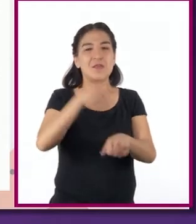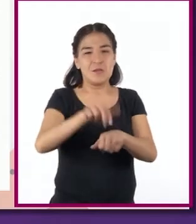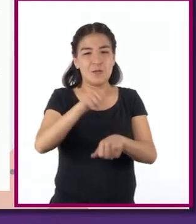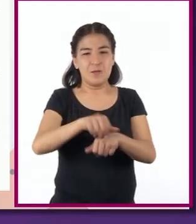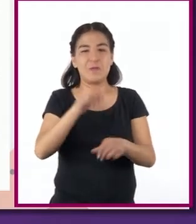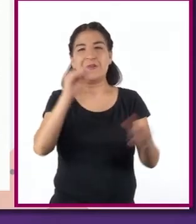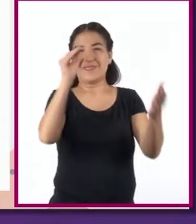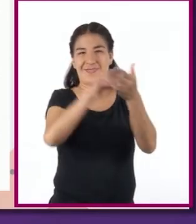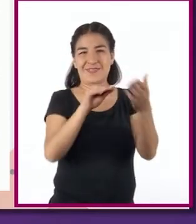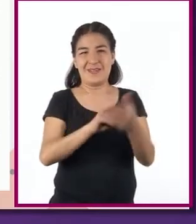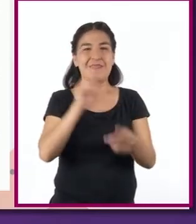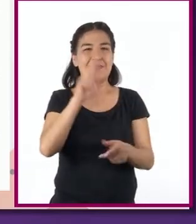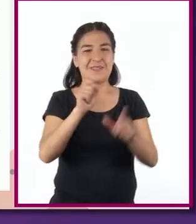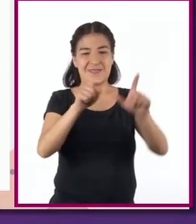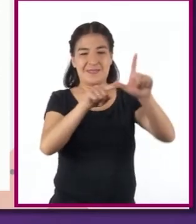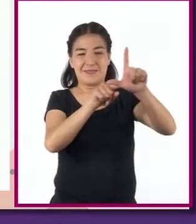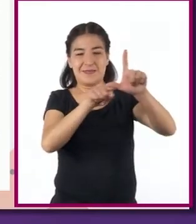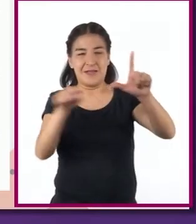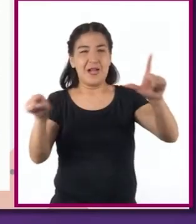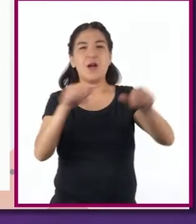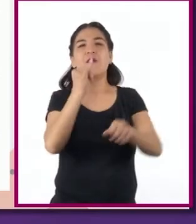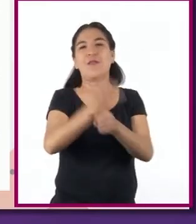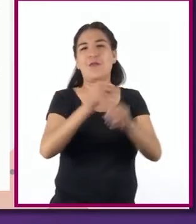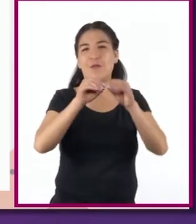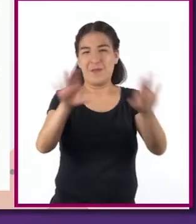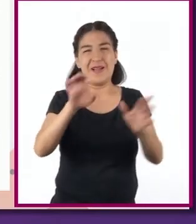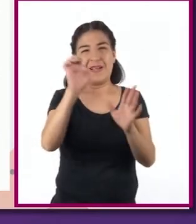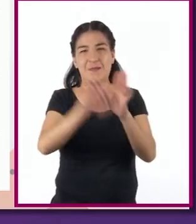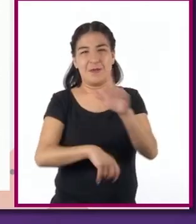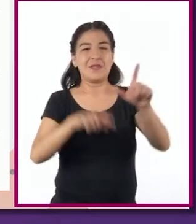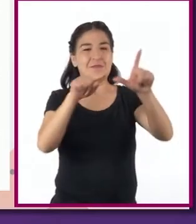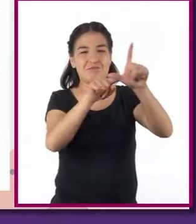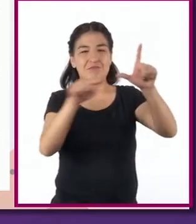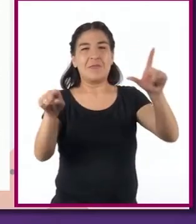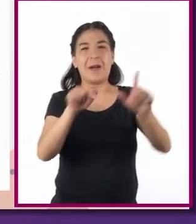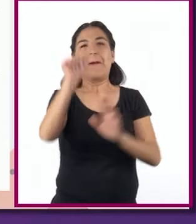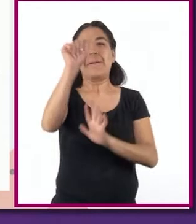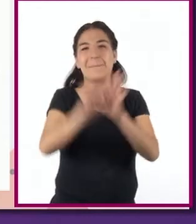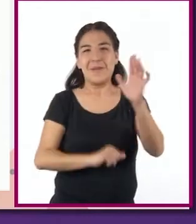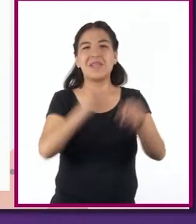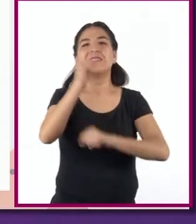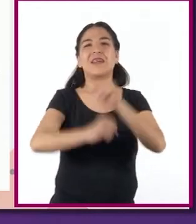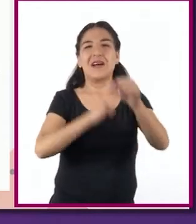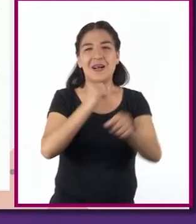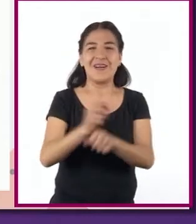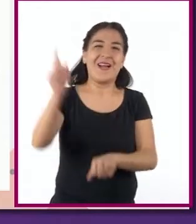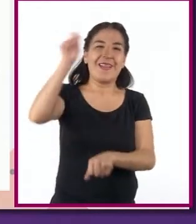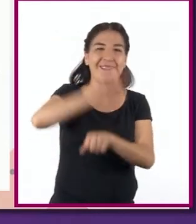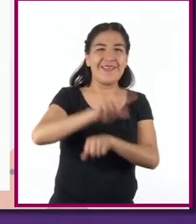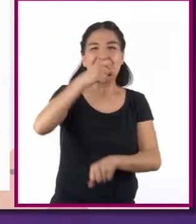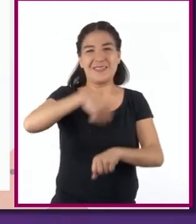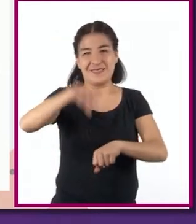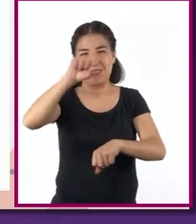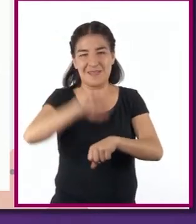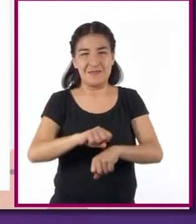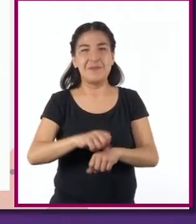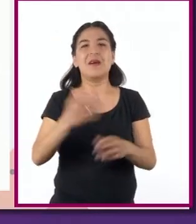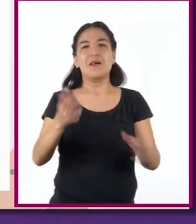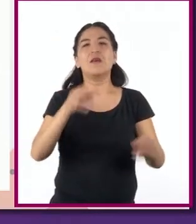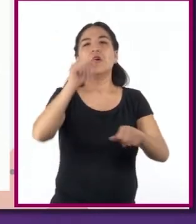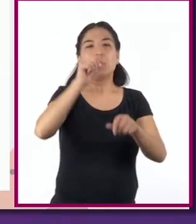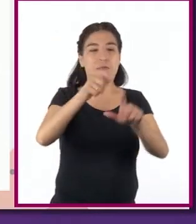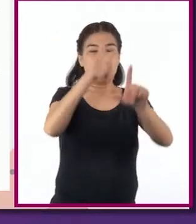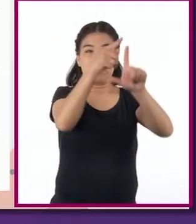pueden aparecer son informativos. Por ejemplo, los meses del año o los días de la semana. Los datos de tipo